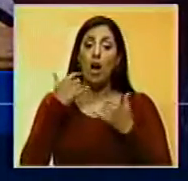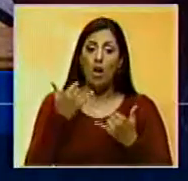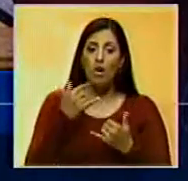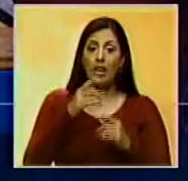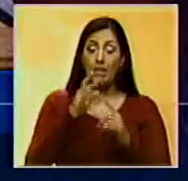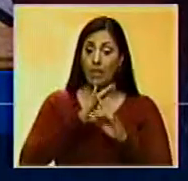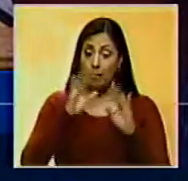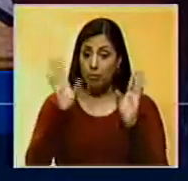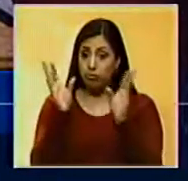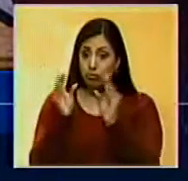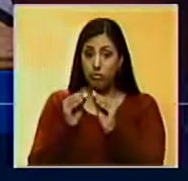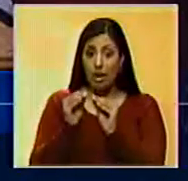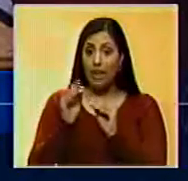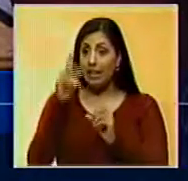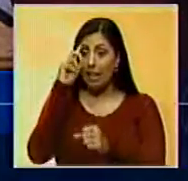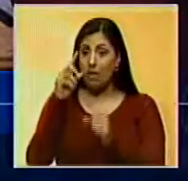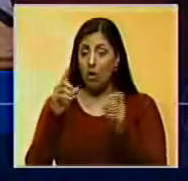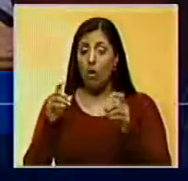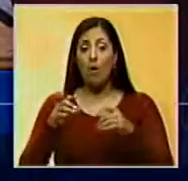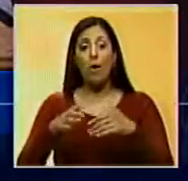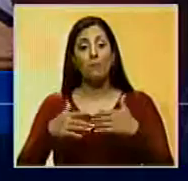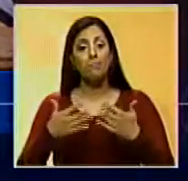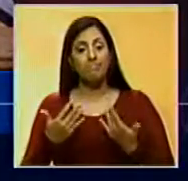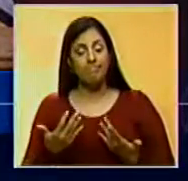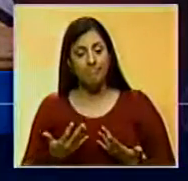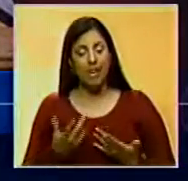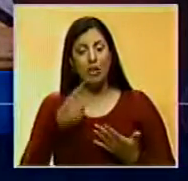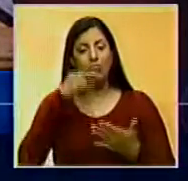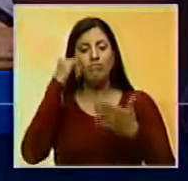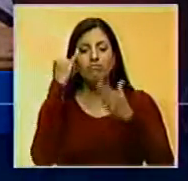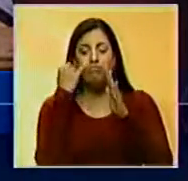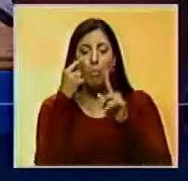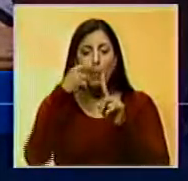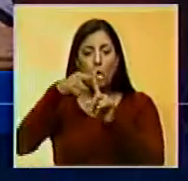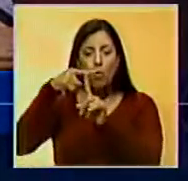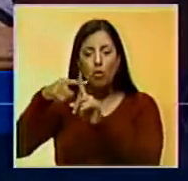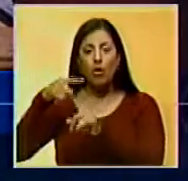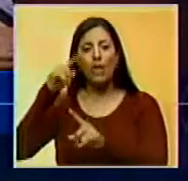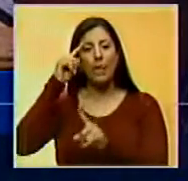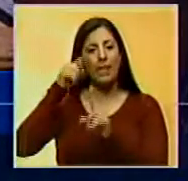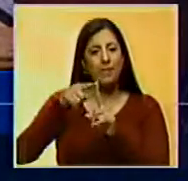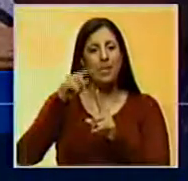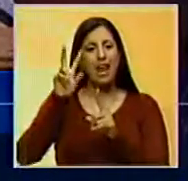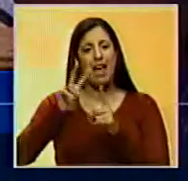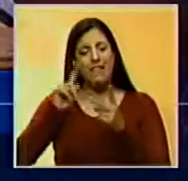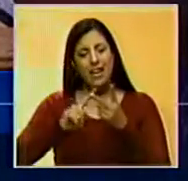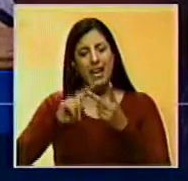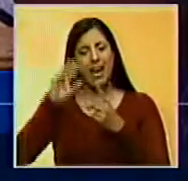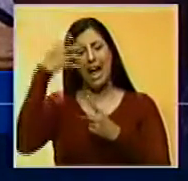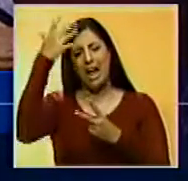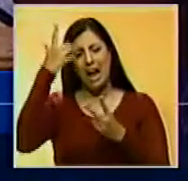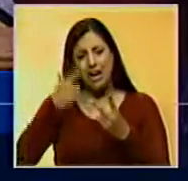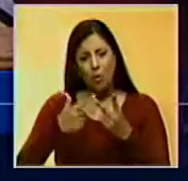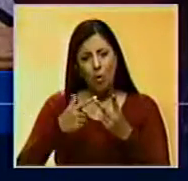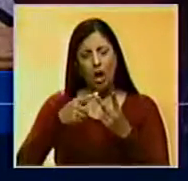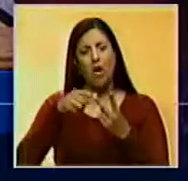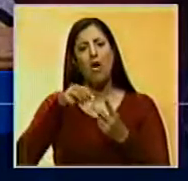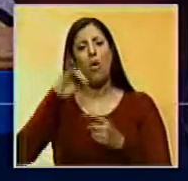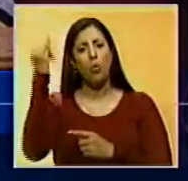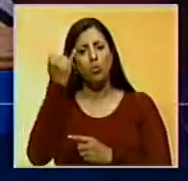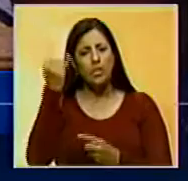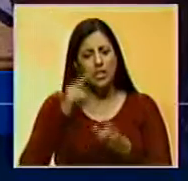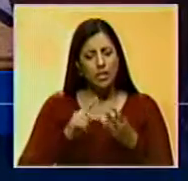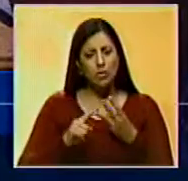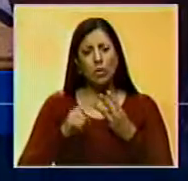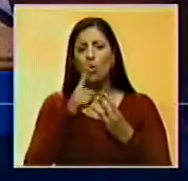de esta operación, identificamos objetivos en la venga, calicuado, macarado, ejército que